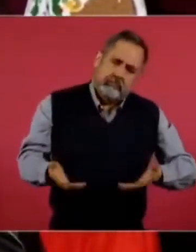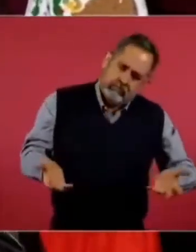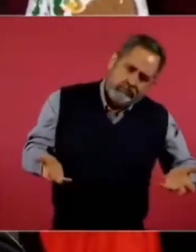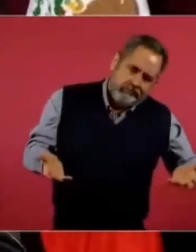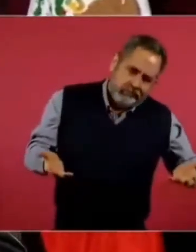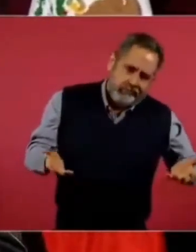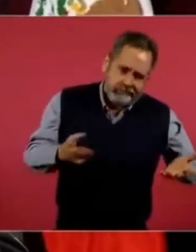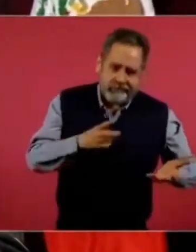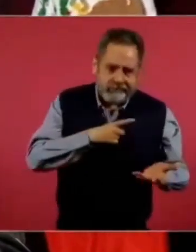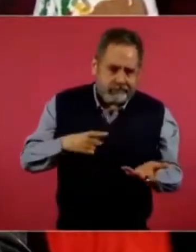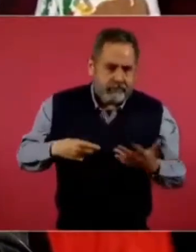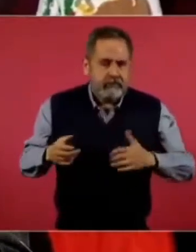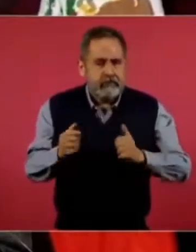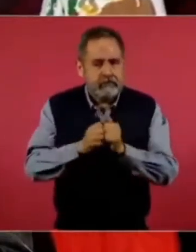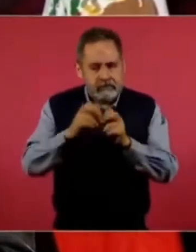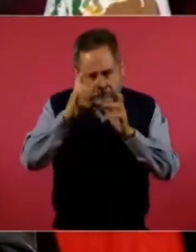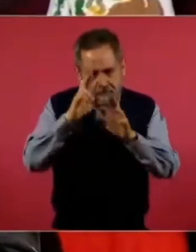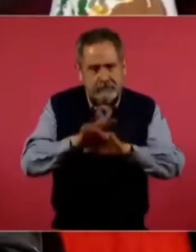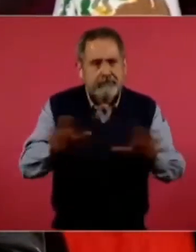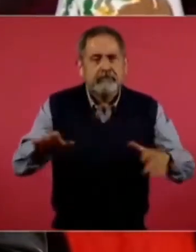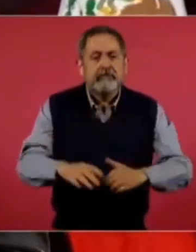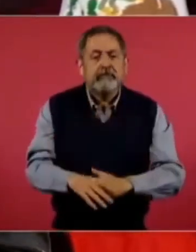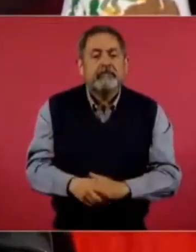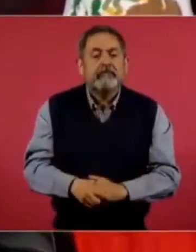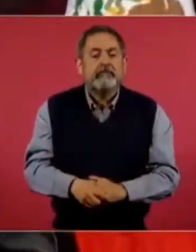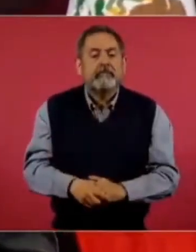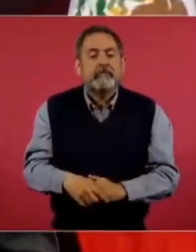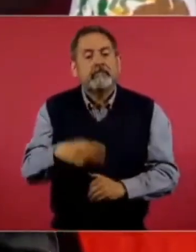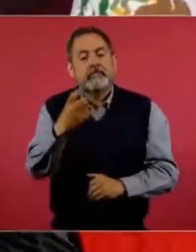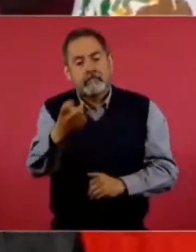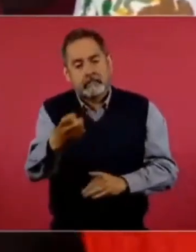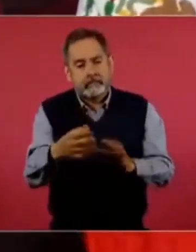respetarnos. Pero bueno, eso es lo que… A ver…